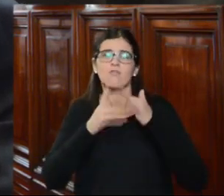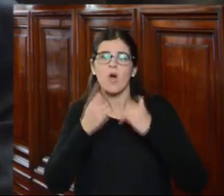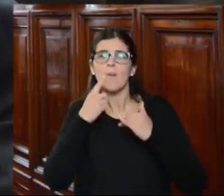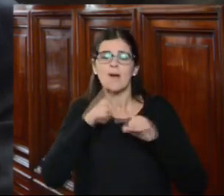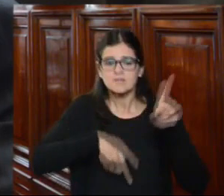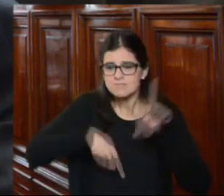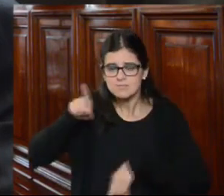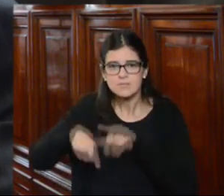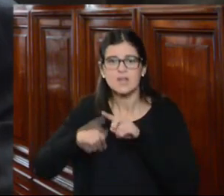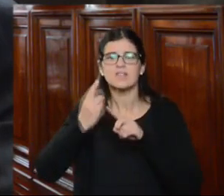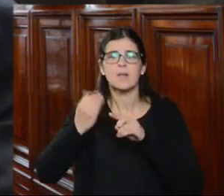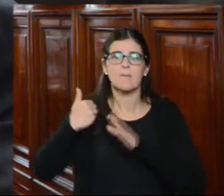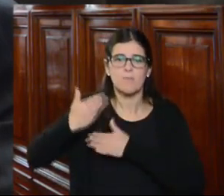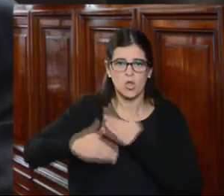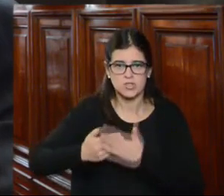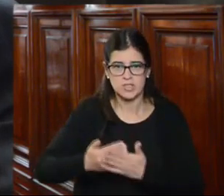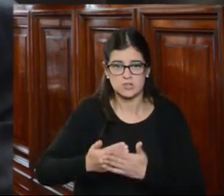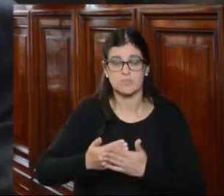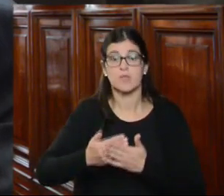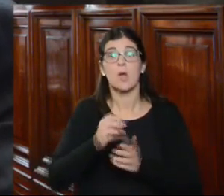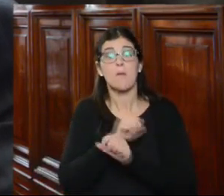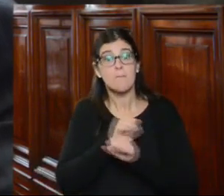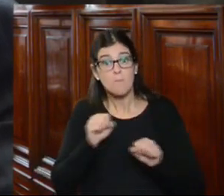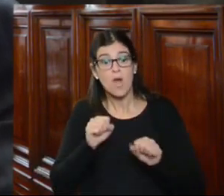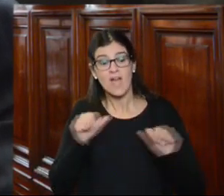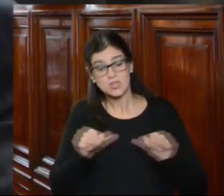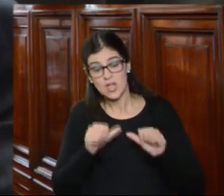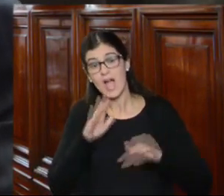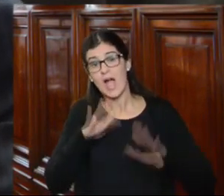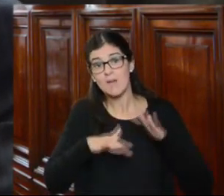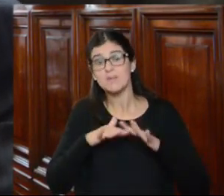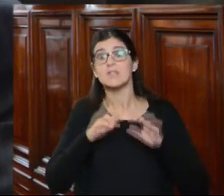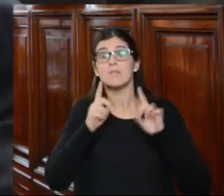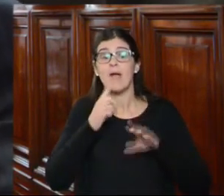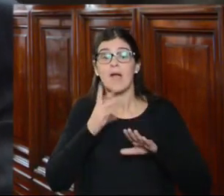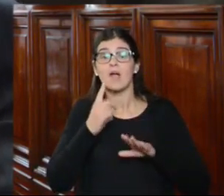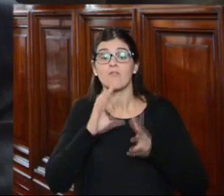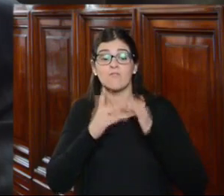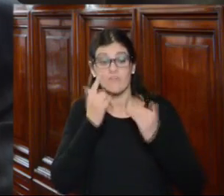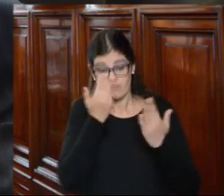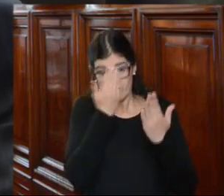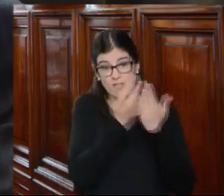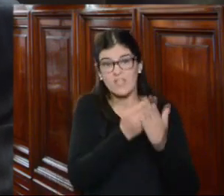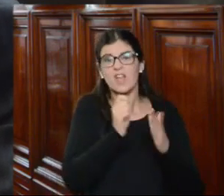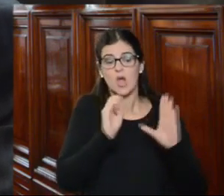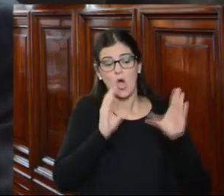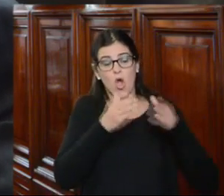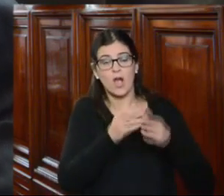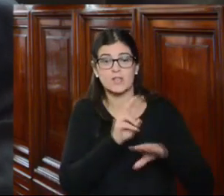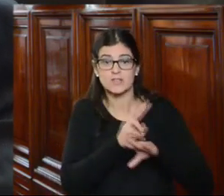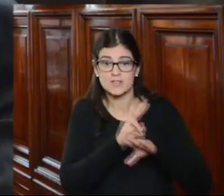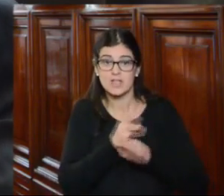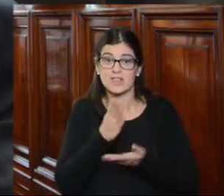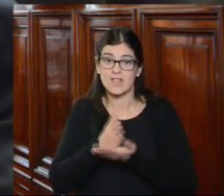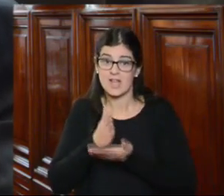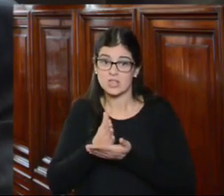tramitación del proceso puede accionar a veces incluso ante el órgano judicial en defensa de derechos